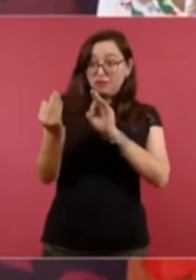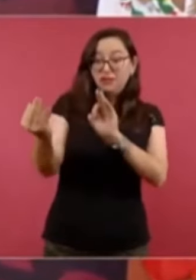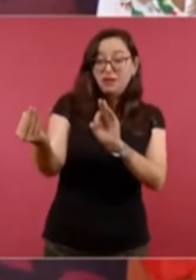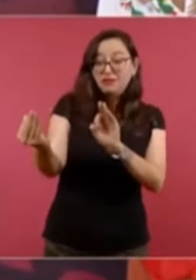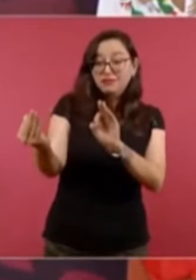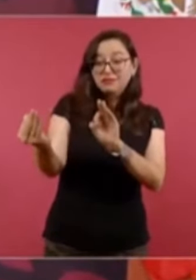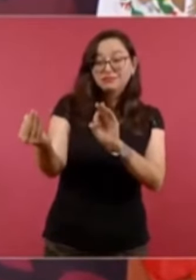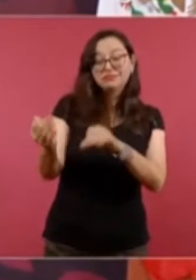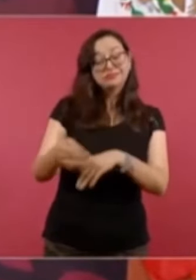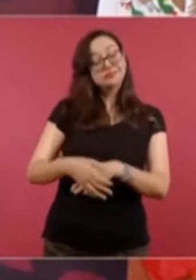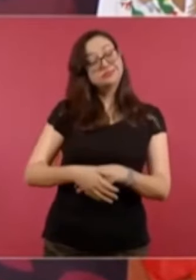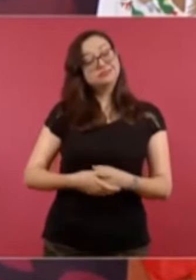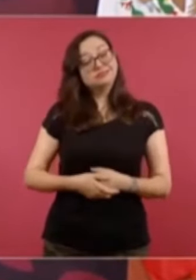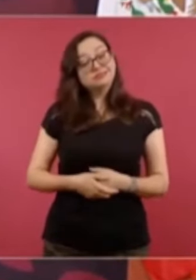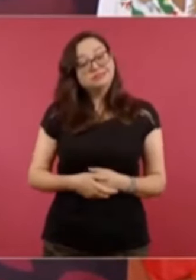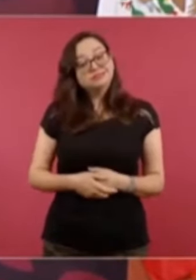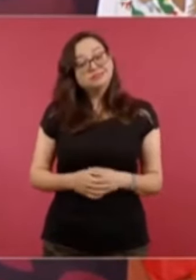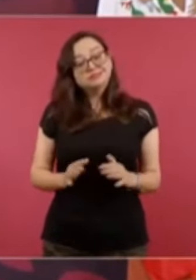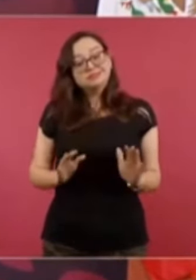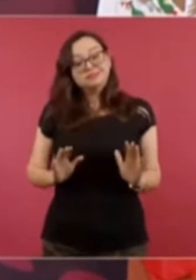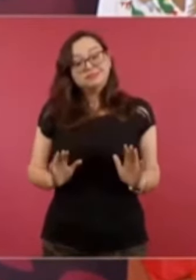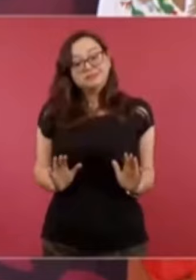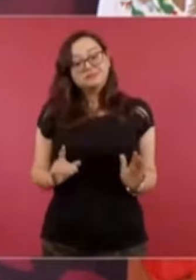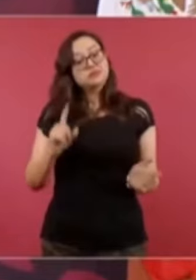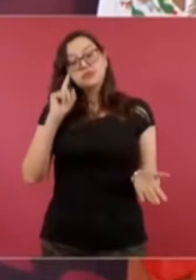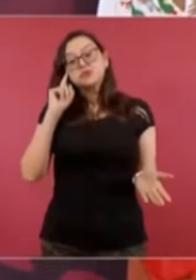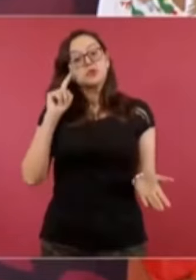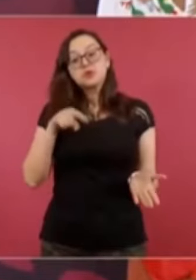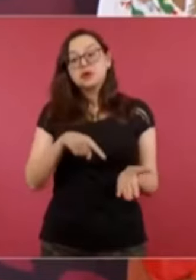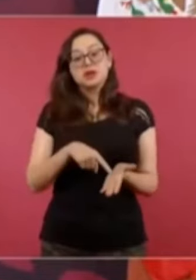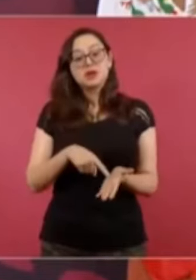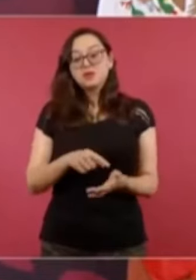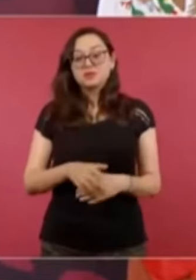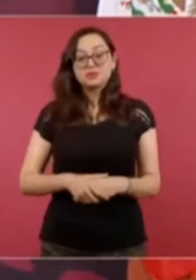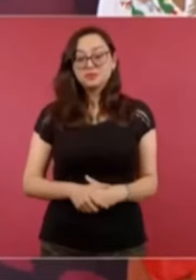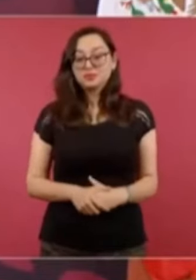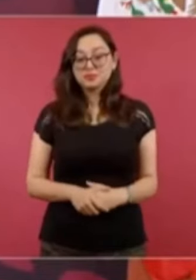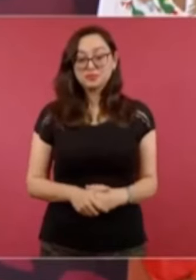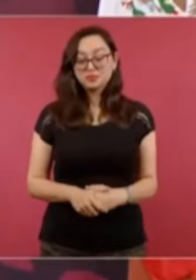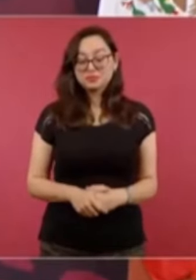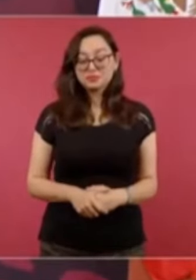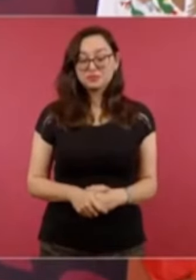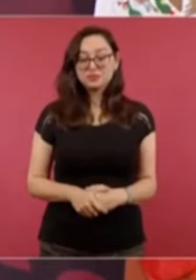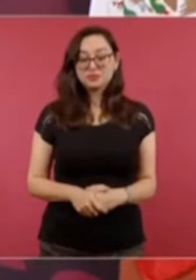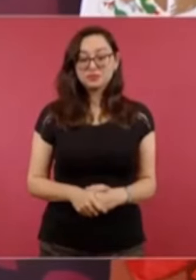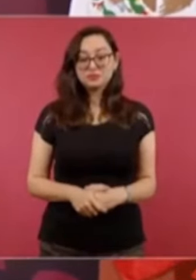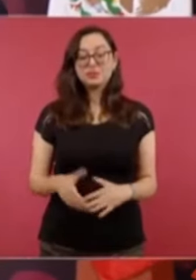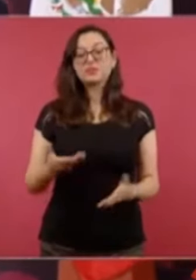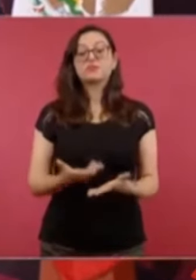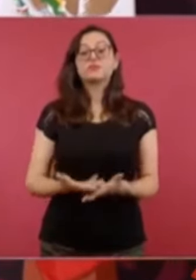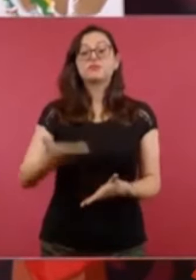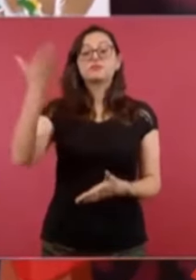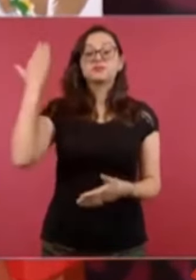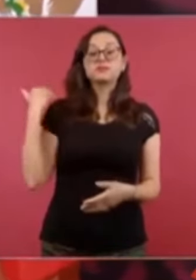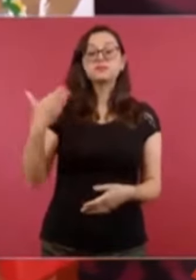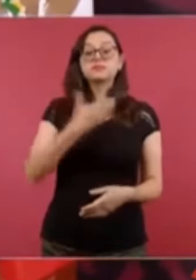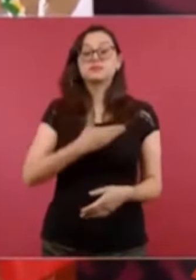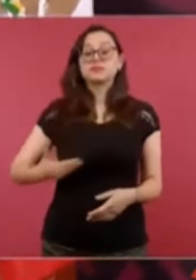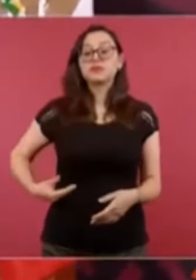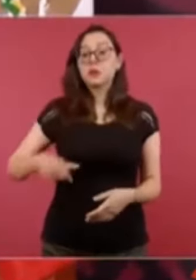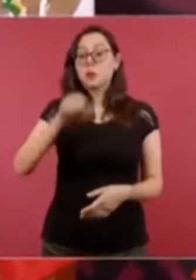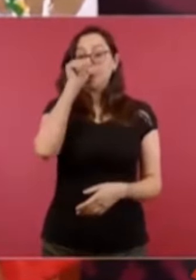El pueblo es mucha pieza. Y como decía el presidente Juárez, con el pueblo todo,